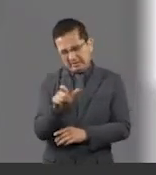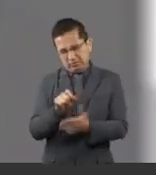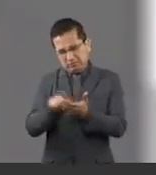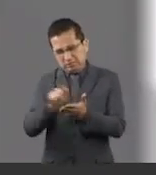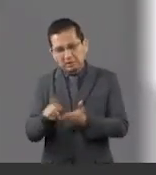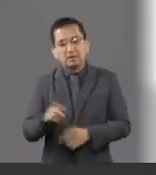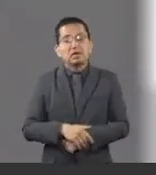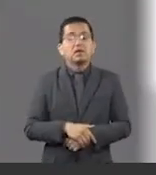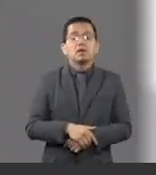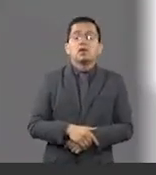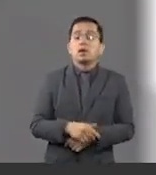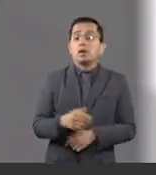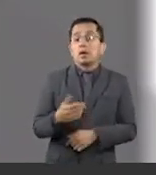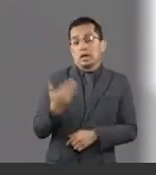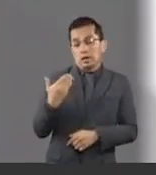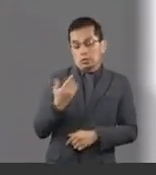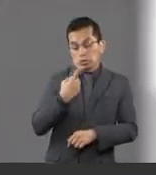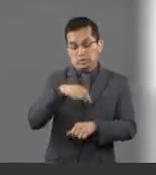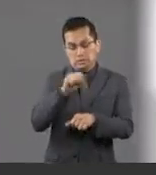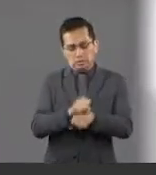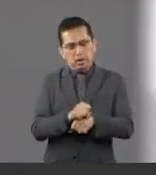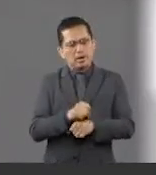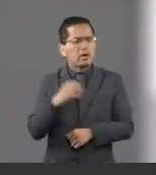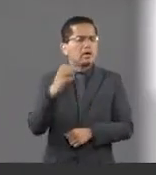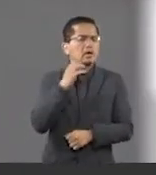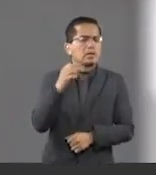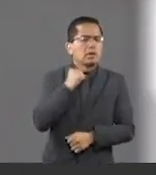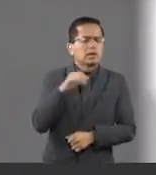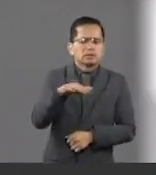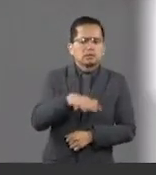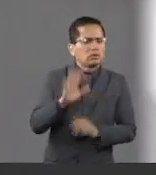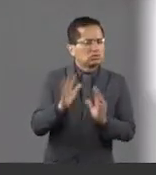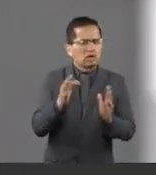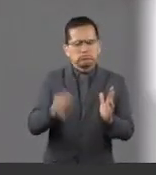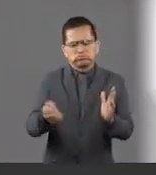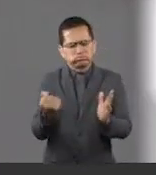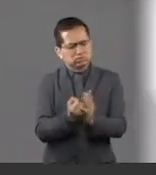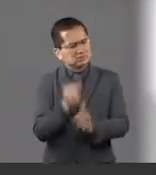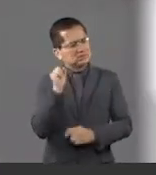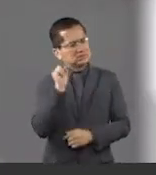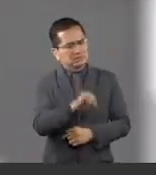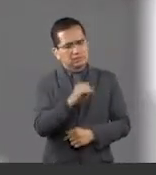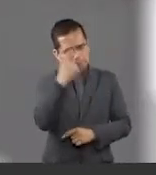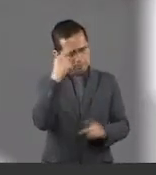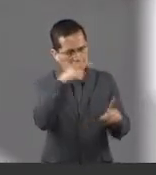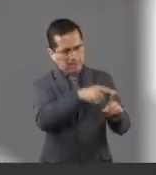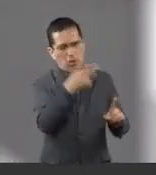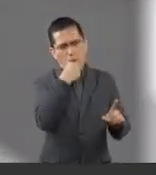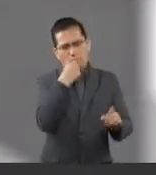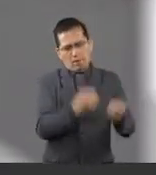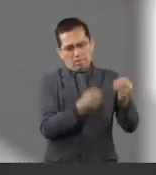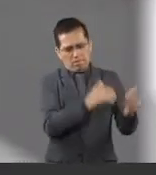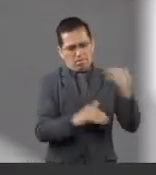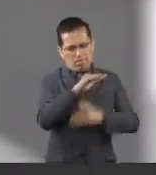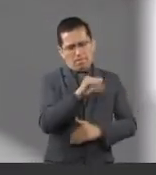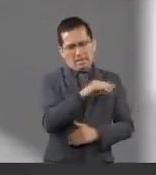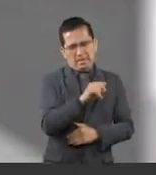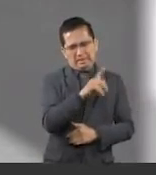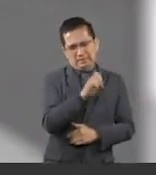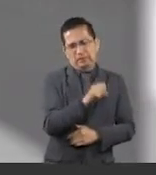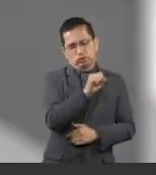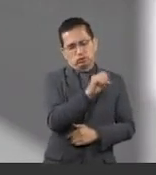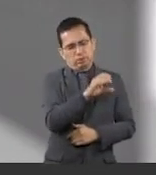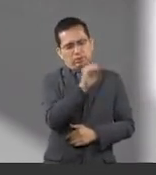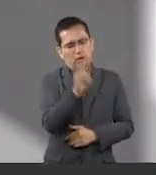congreso. Esta semana el Senado de la República avaló la renuncia del ministro de la Suprema Corte de Justicia de la Nación,